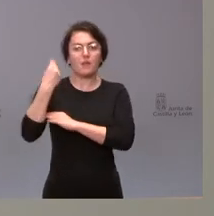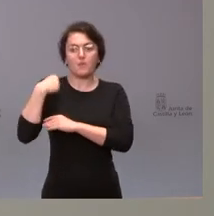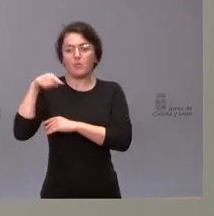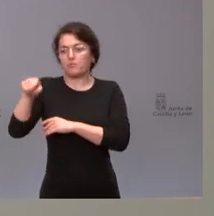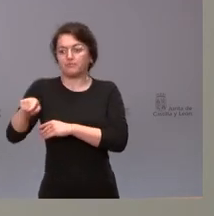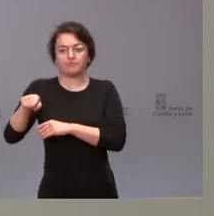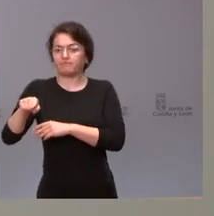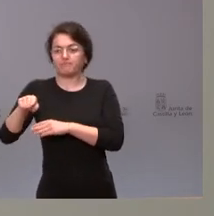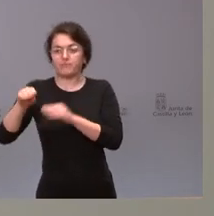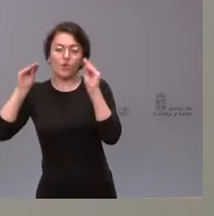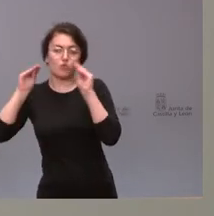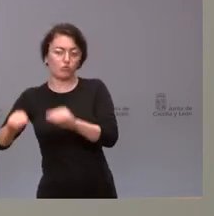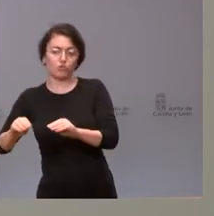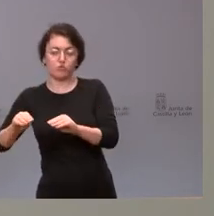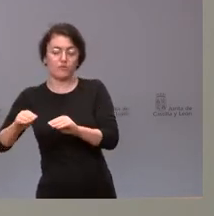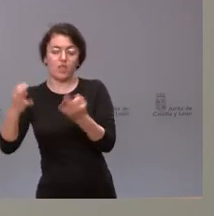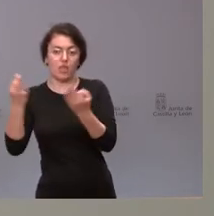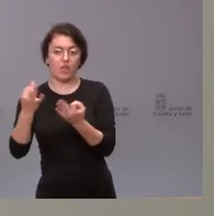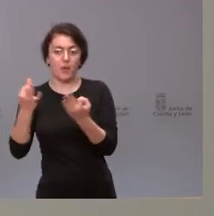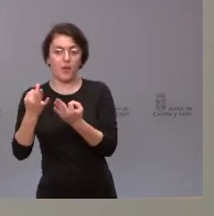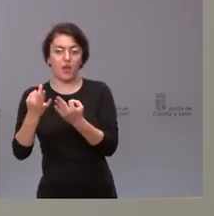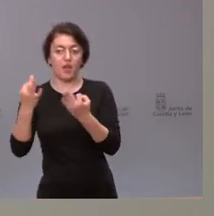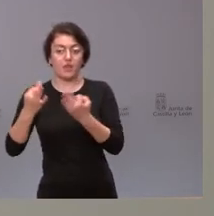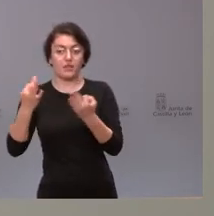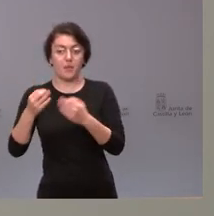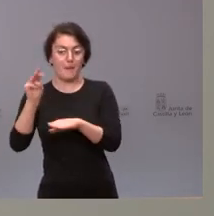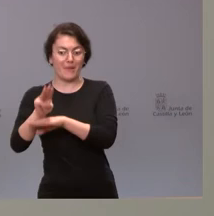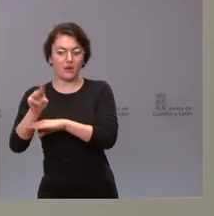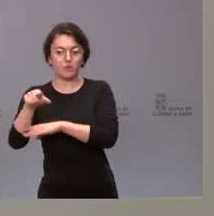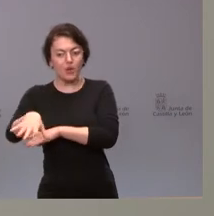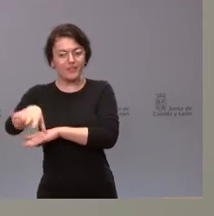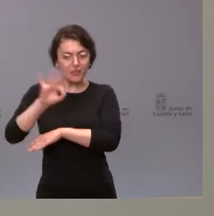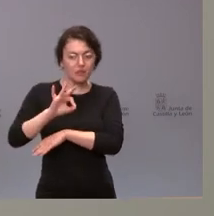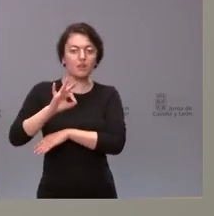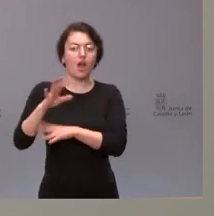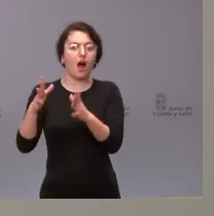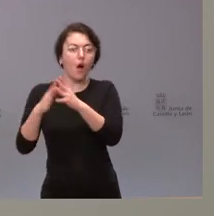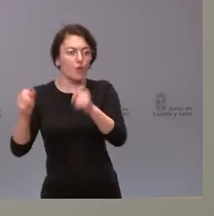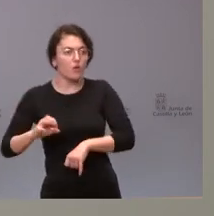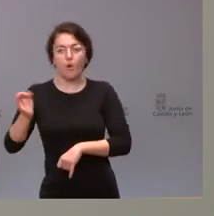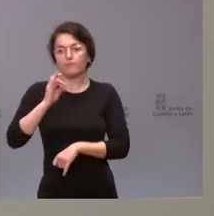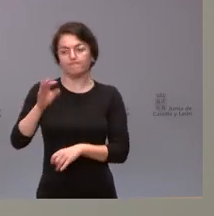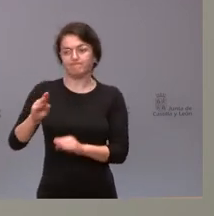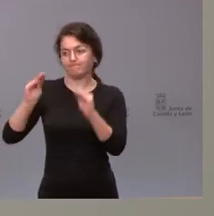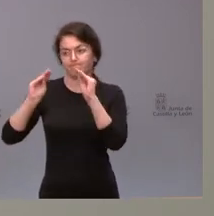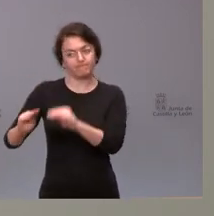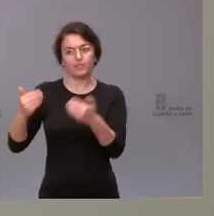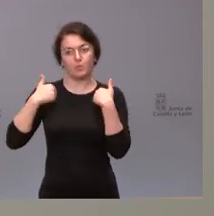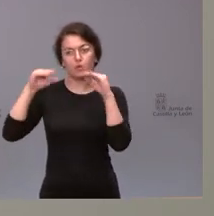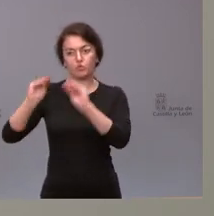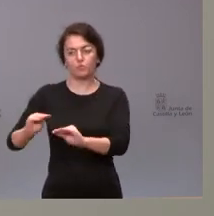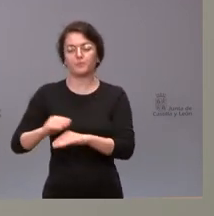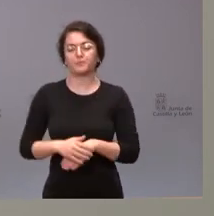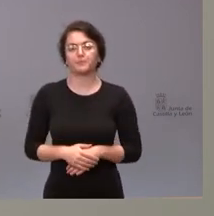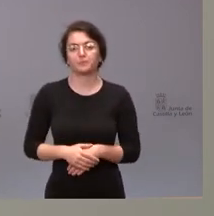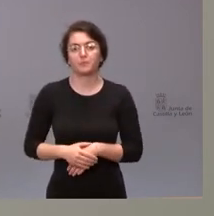posiciones políticas del Parlamento los que tomen las decisiones, los acuerdos o las posiciones políticas que pueda corresponder a cada uno de ellos. Me